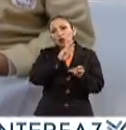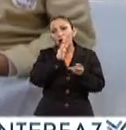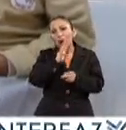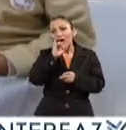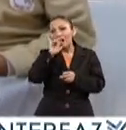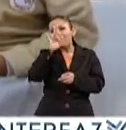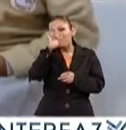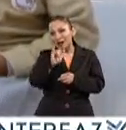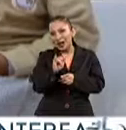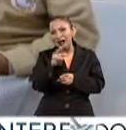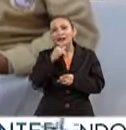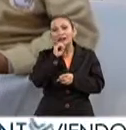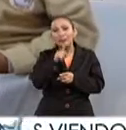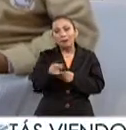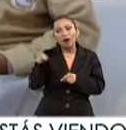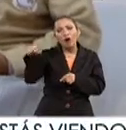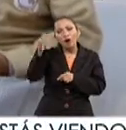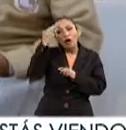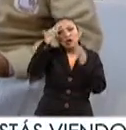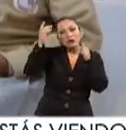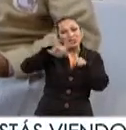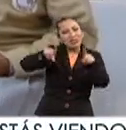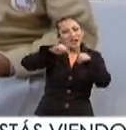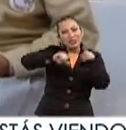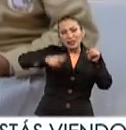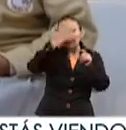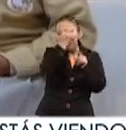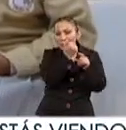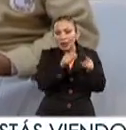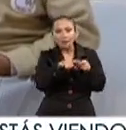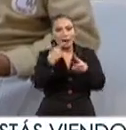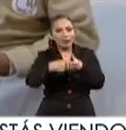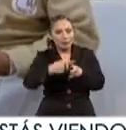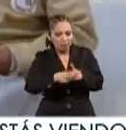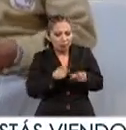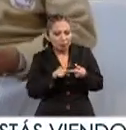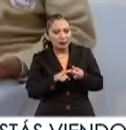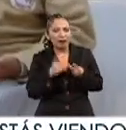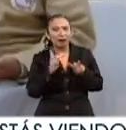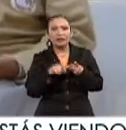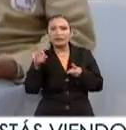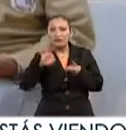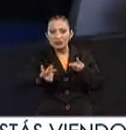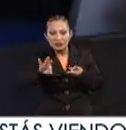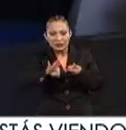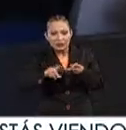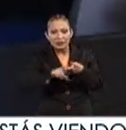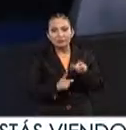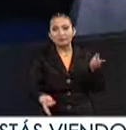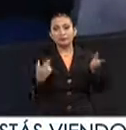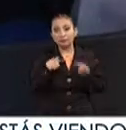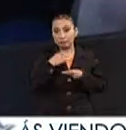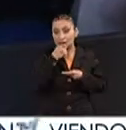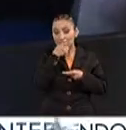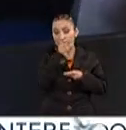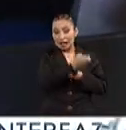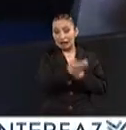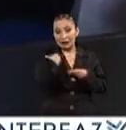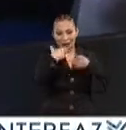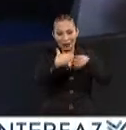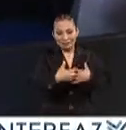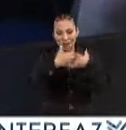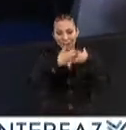aprendimos diversas cosas. Se mezclan conocimientos de distintas habilidades como matemáticas, física. Cabe destacar que el